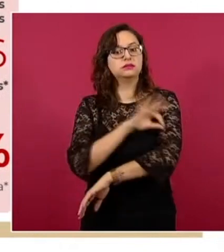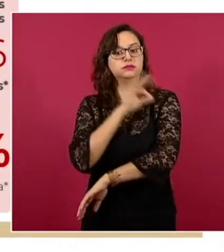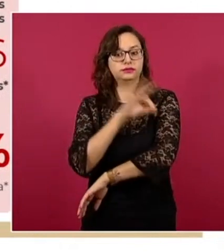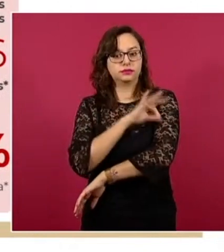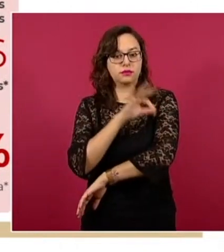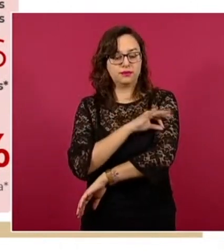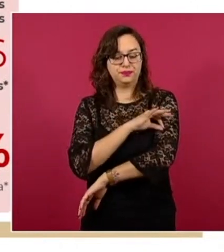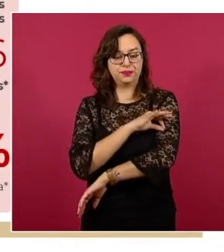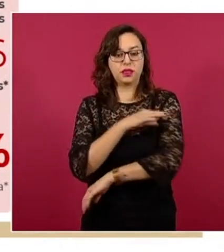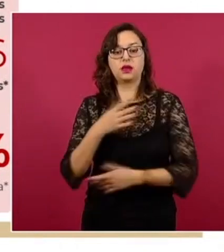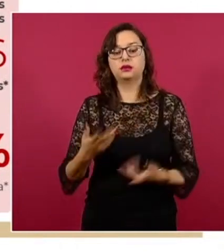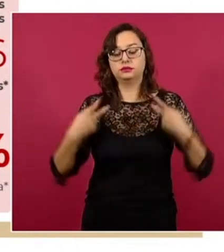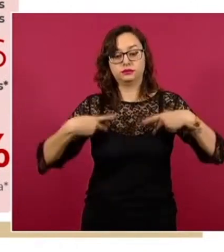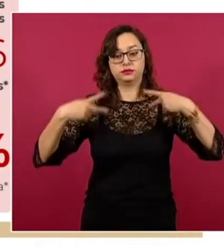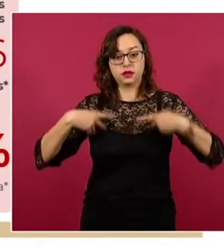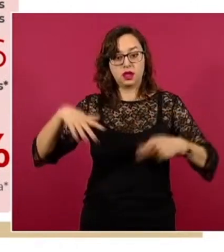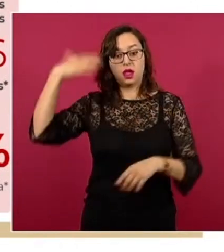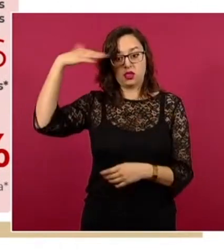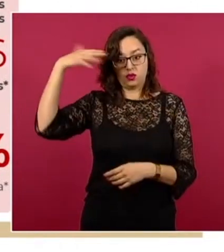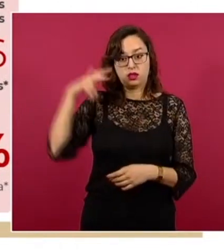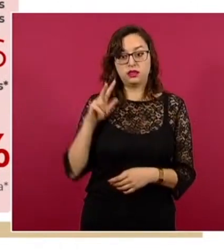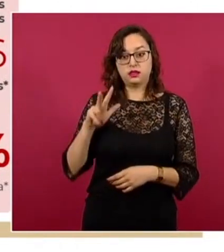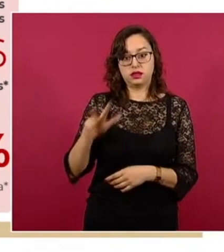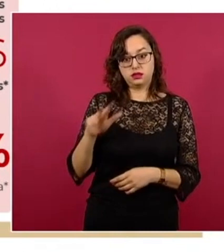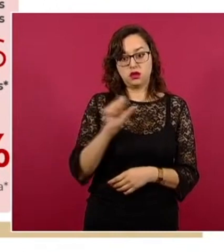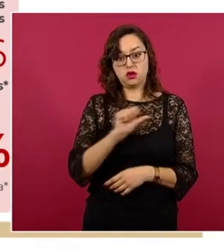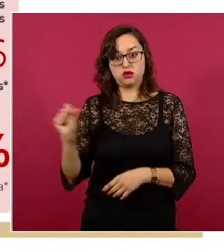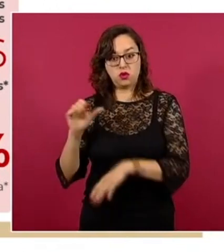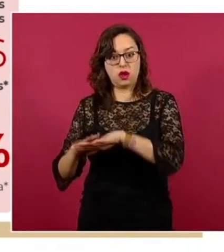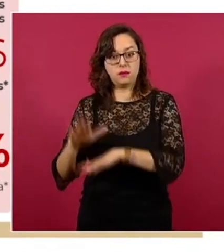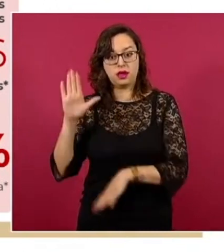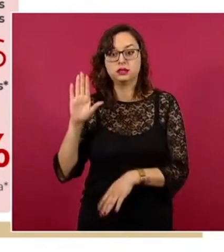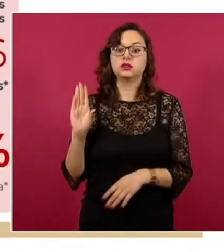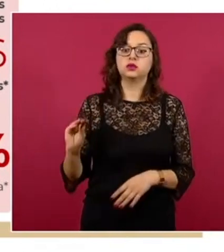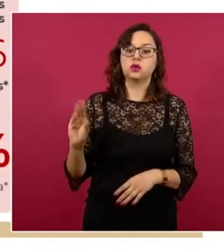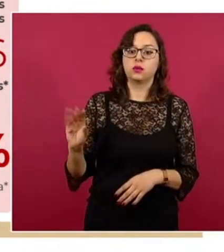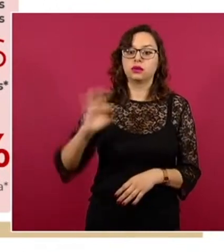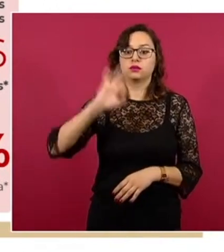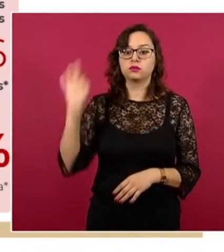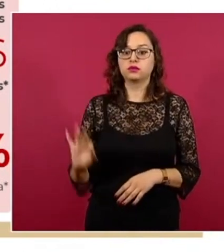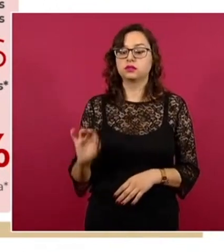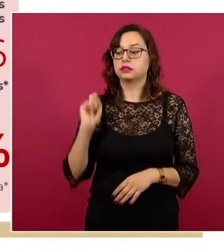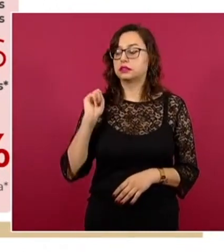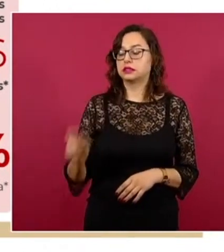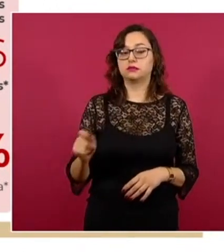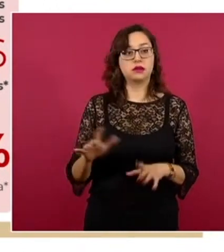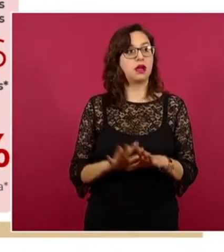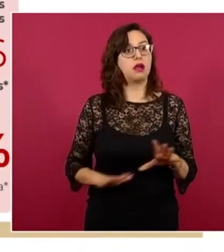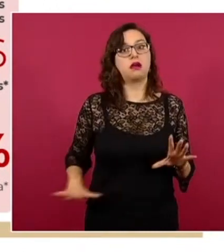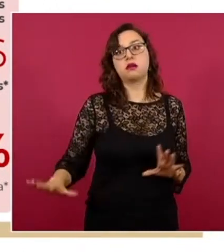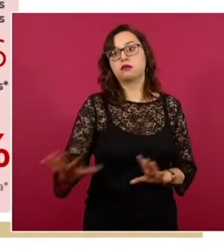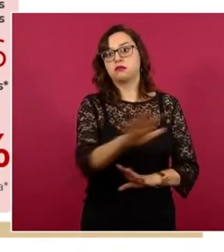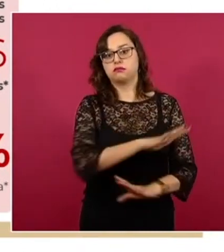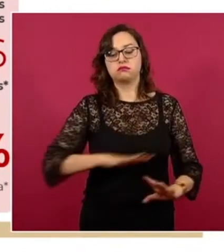adulta de 90 por ciento. Esto permite alcanzar un grado de inmunidad poblacional muy muy alto, que es